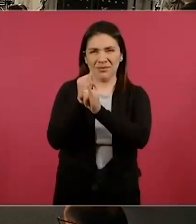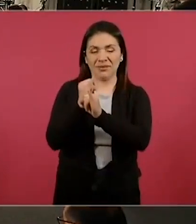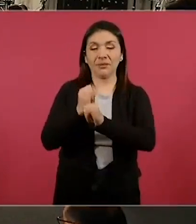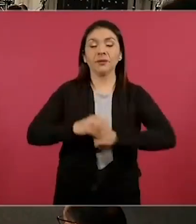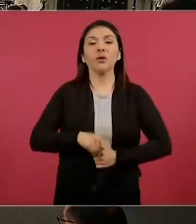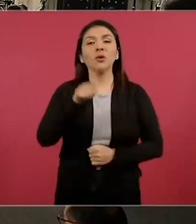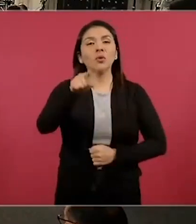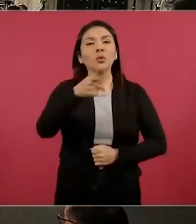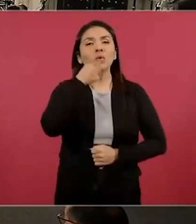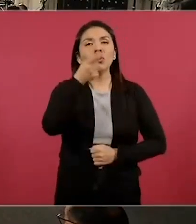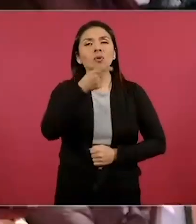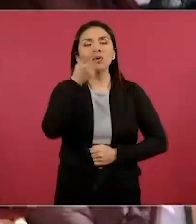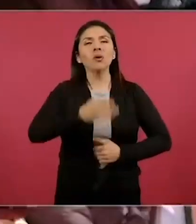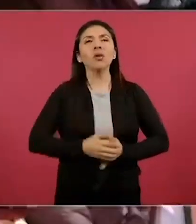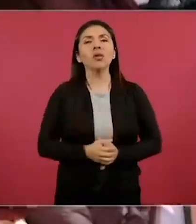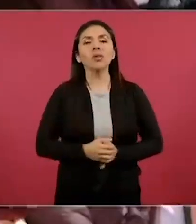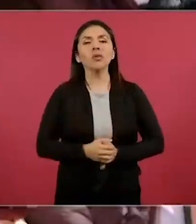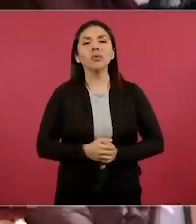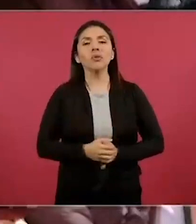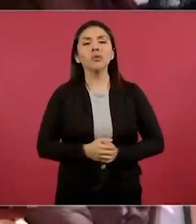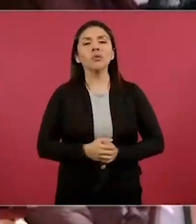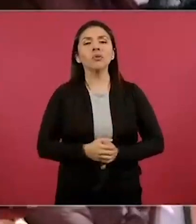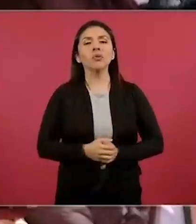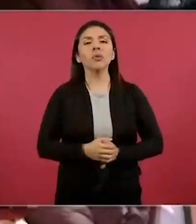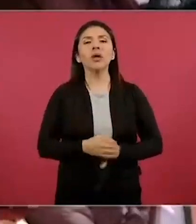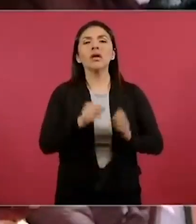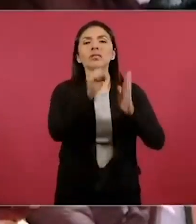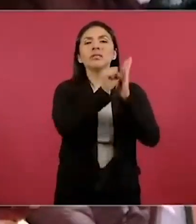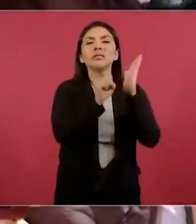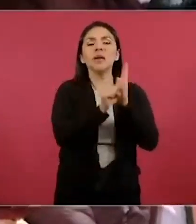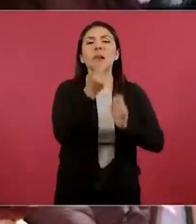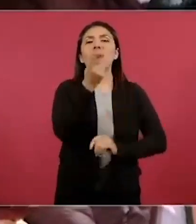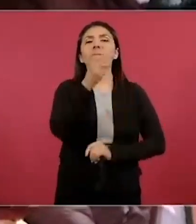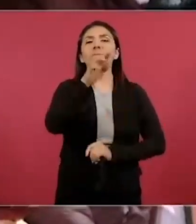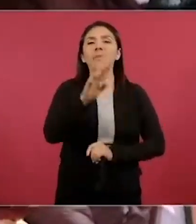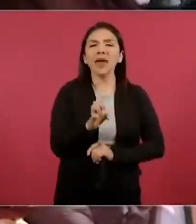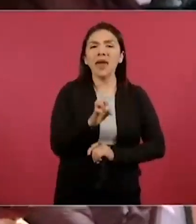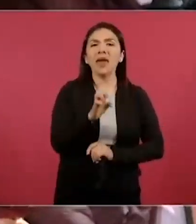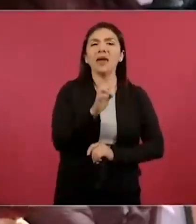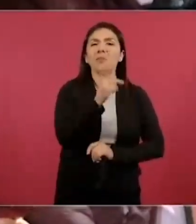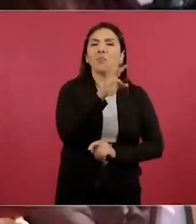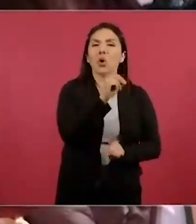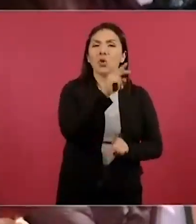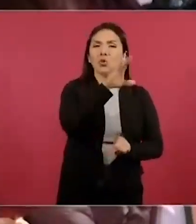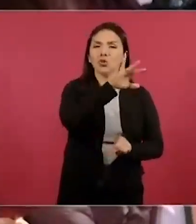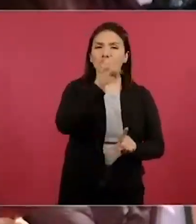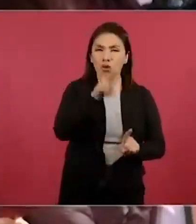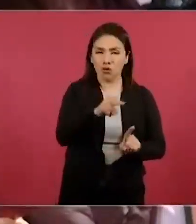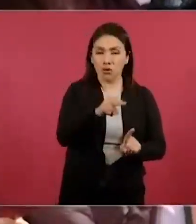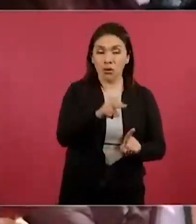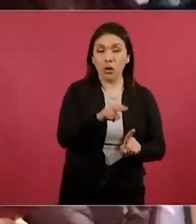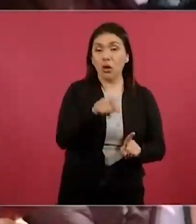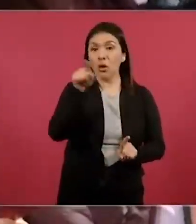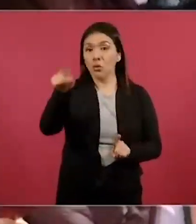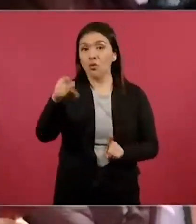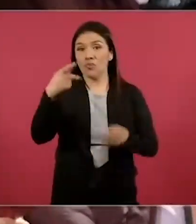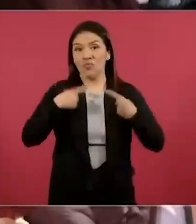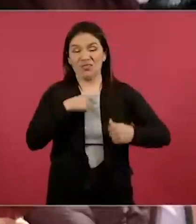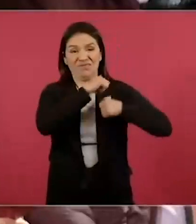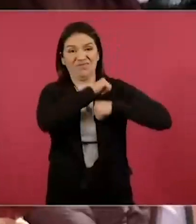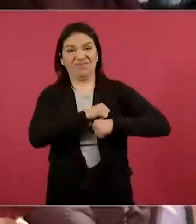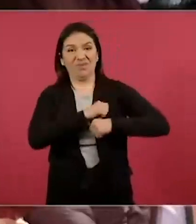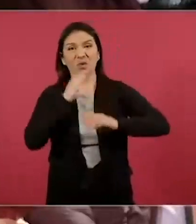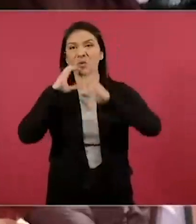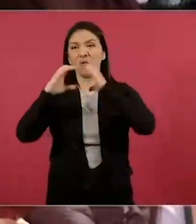sobre que esto fue un sistema de preproducción. Al mismo tiempo el vocero comentó que era una página inactiva.